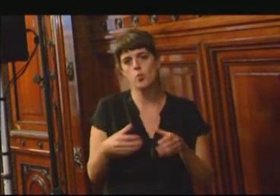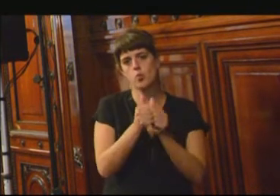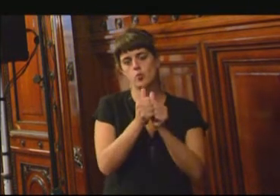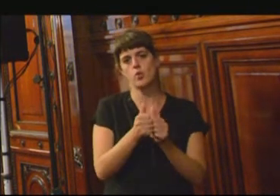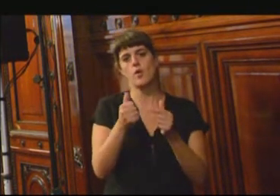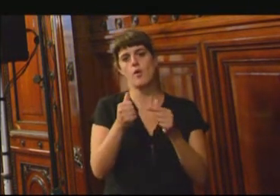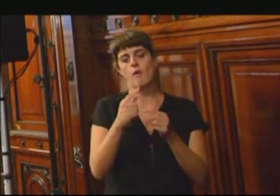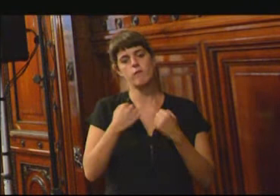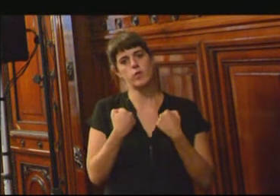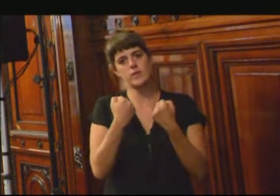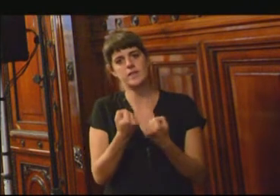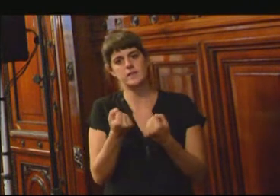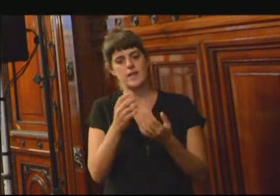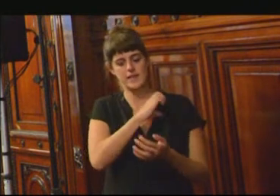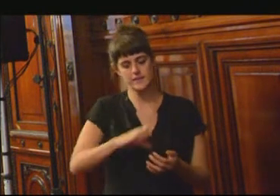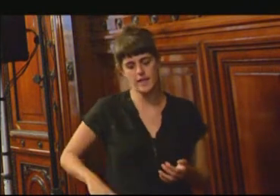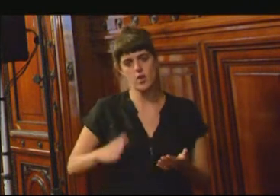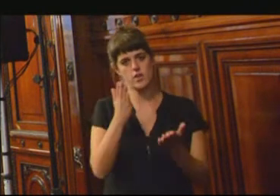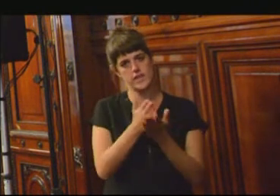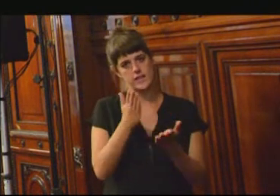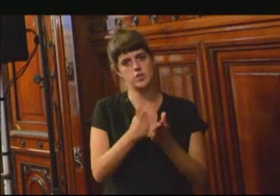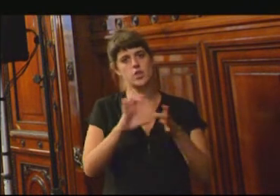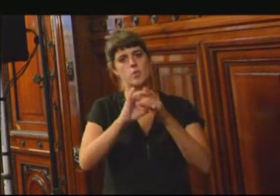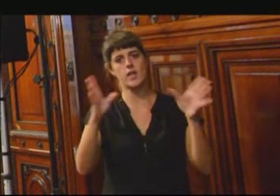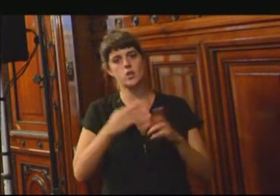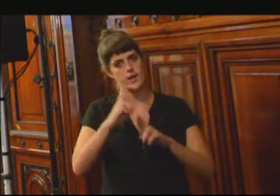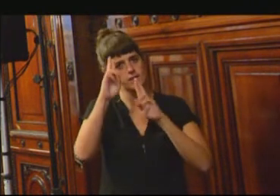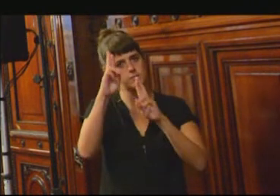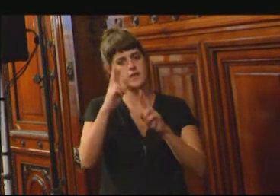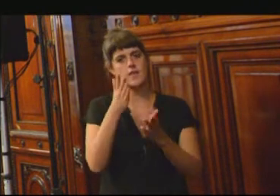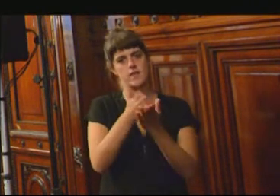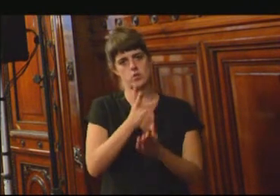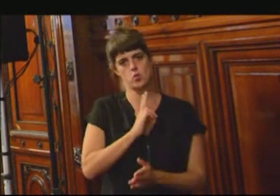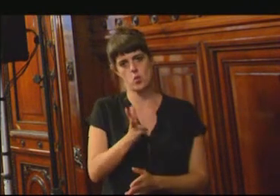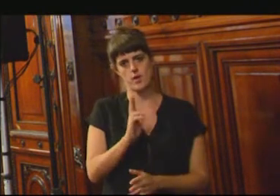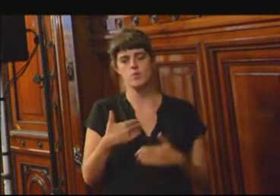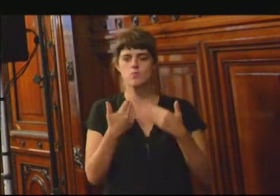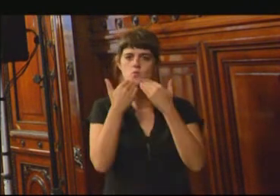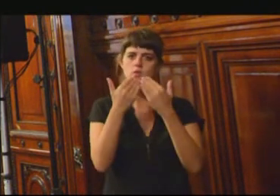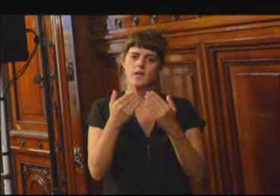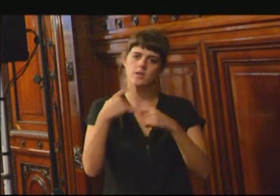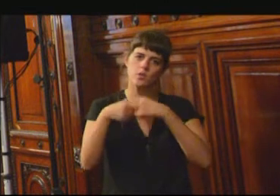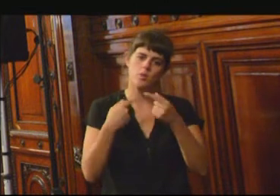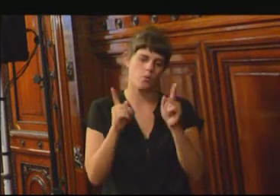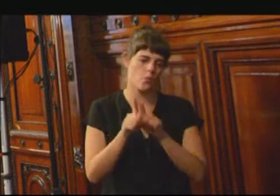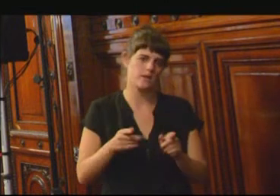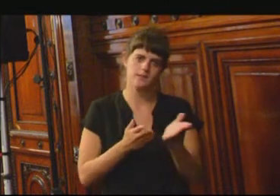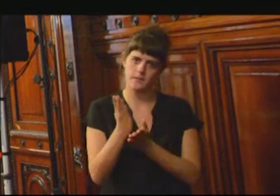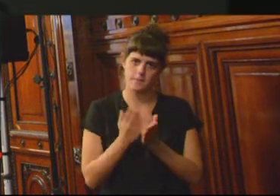democrático con respecto a los derechos humanos. Gracias y seguimos como siempre en contacto. Un fuerte abrazo.